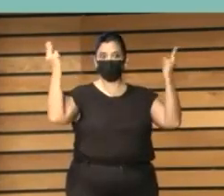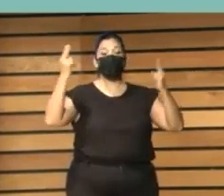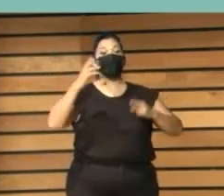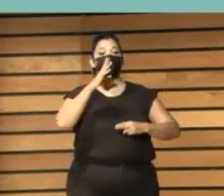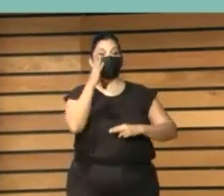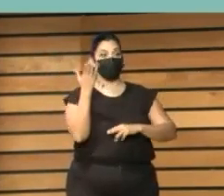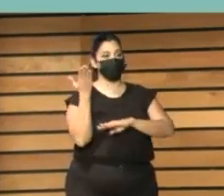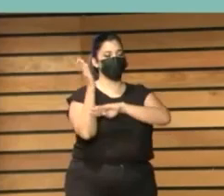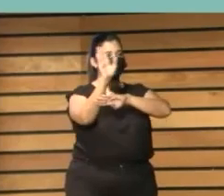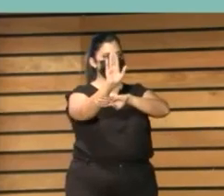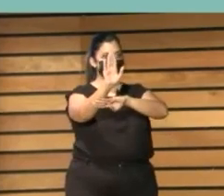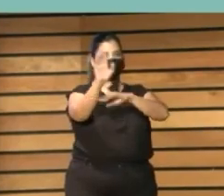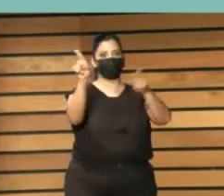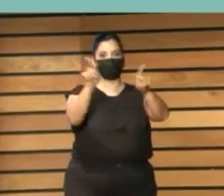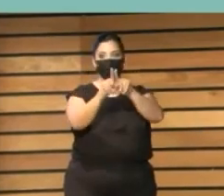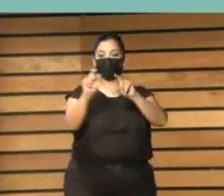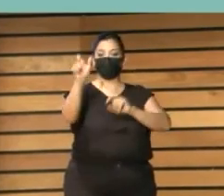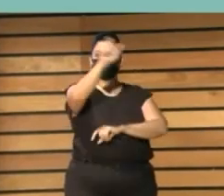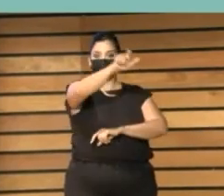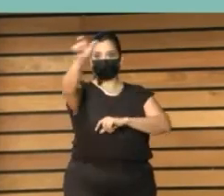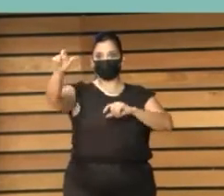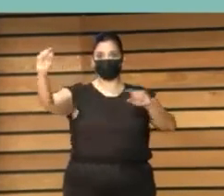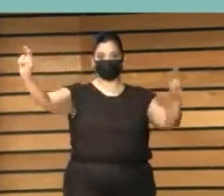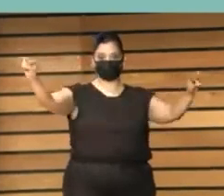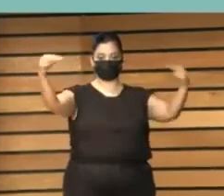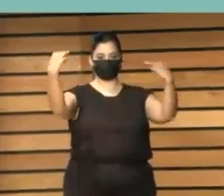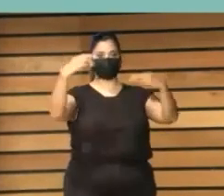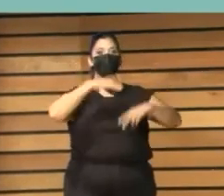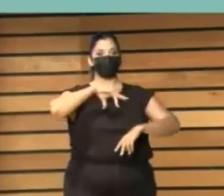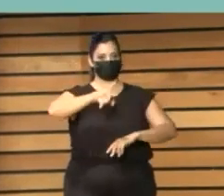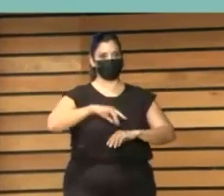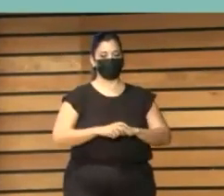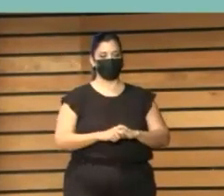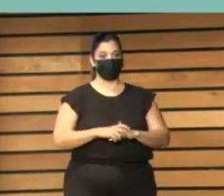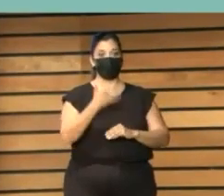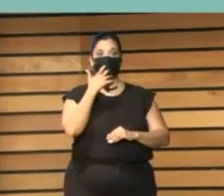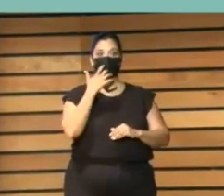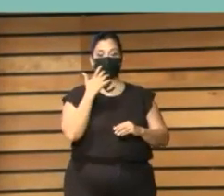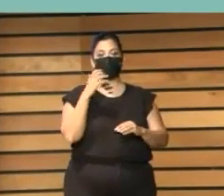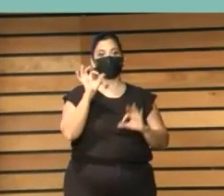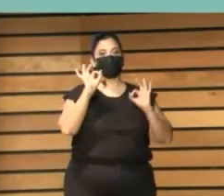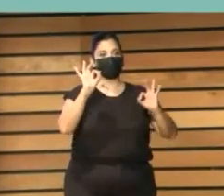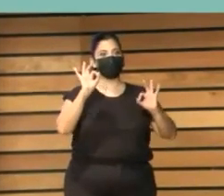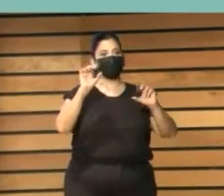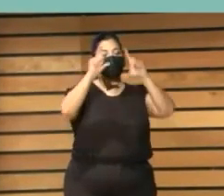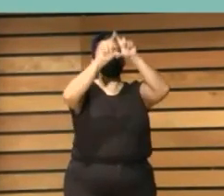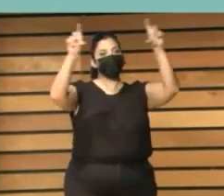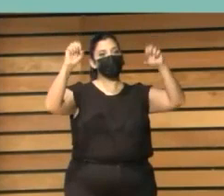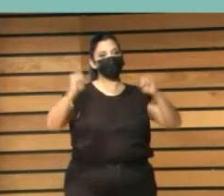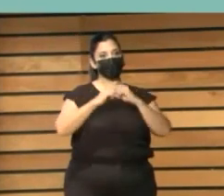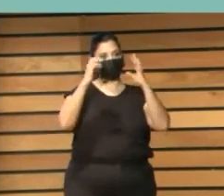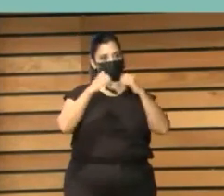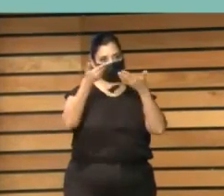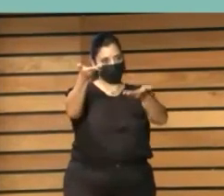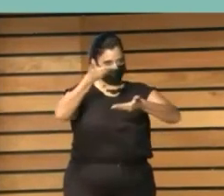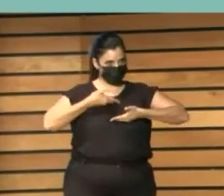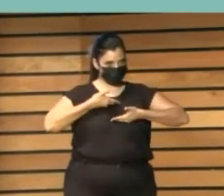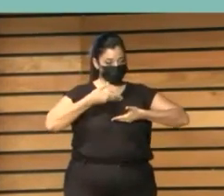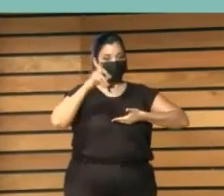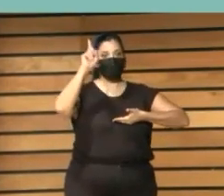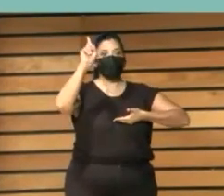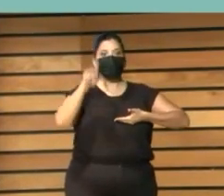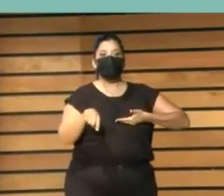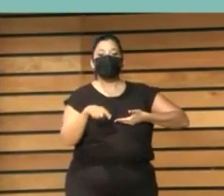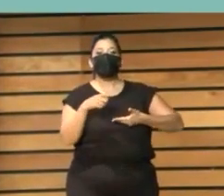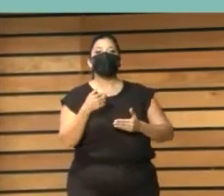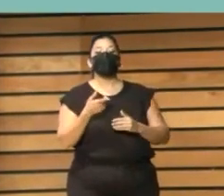la empresa de comunicación prodigioso Volcán. Y, por último, por recapitular un poco sobre los principios y metodologías